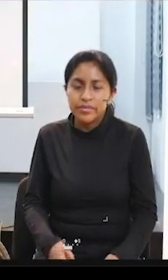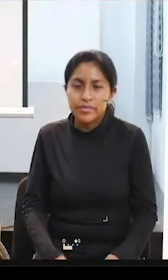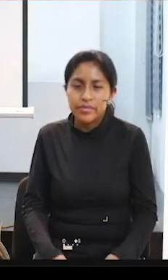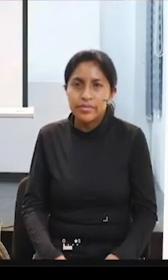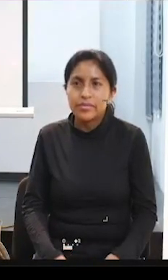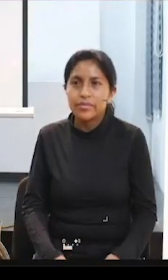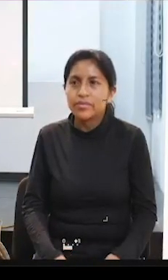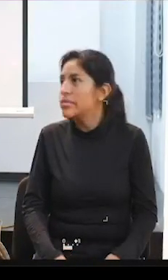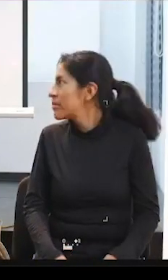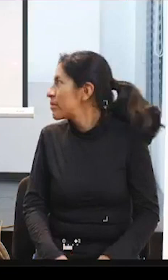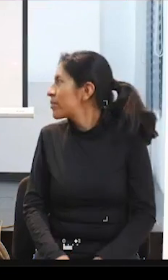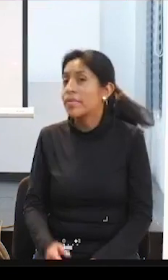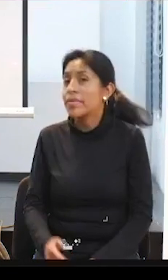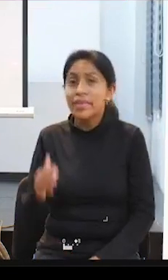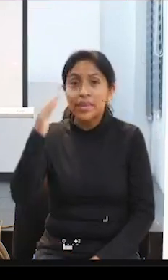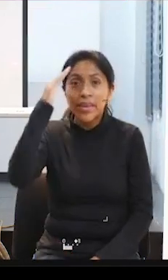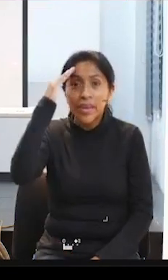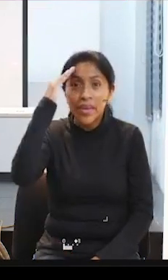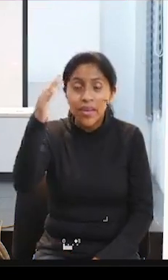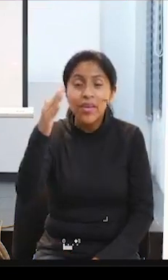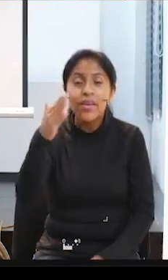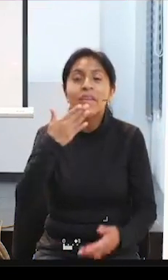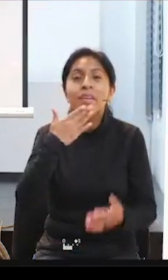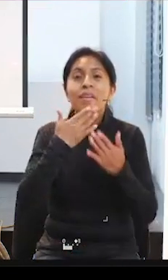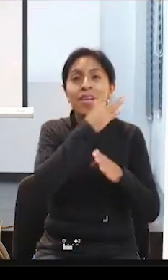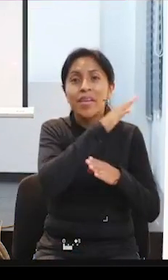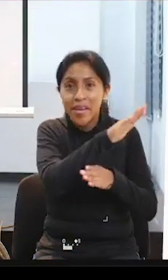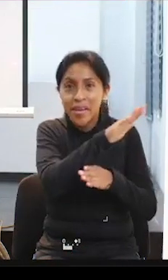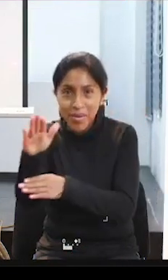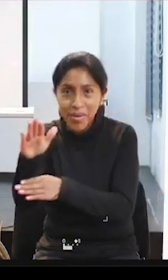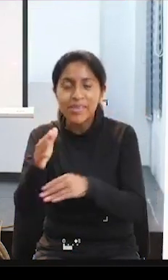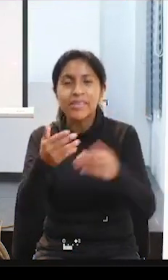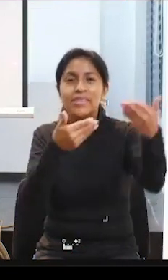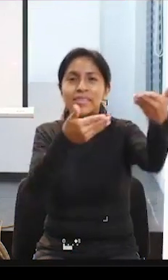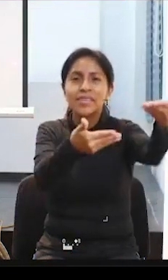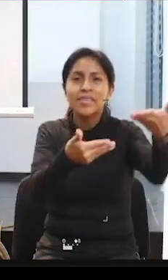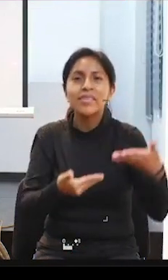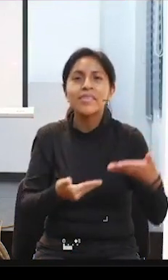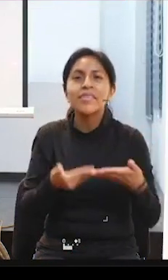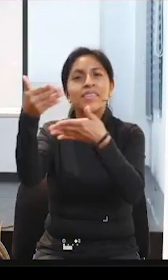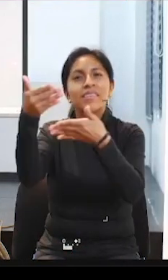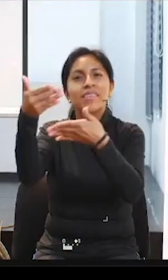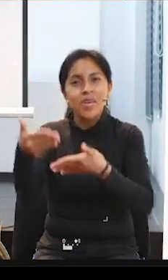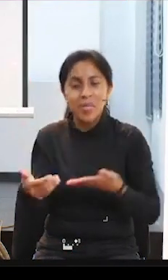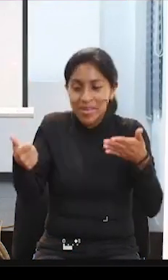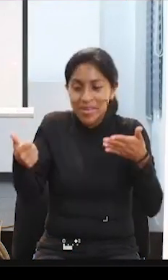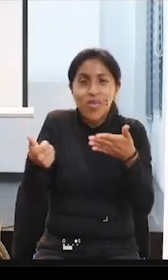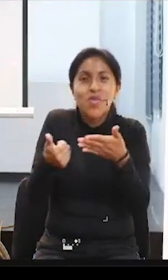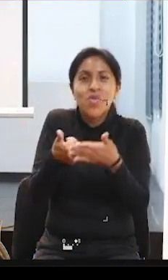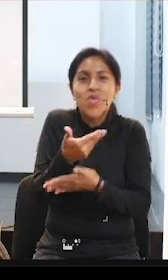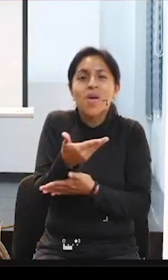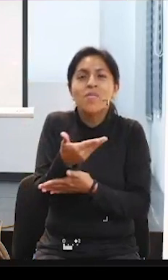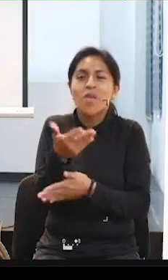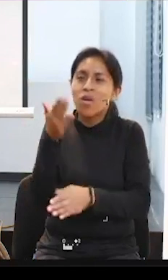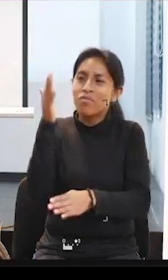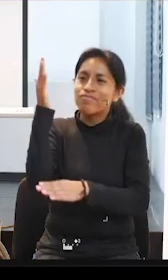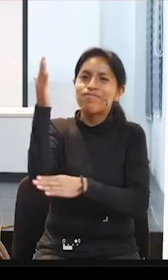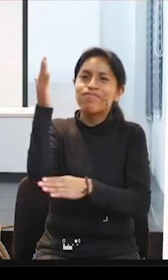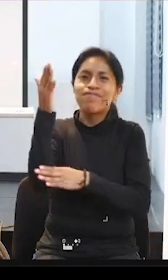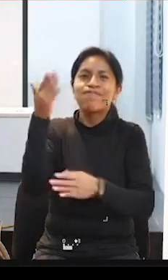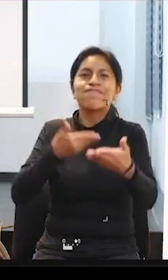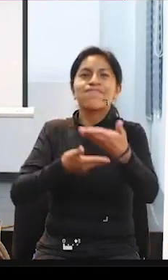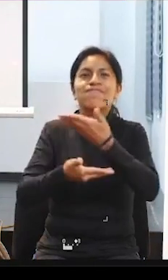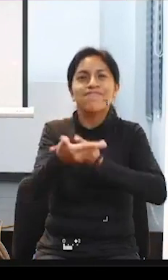Hola, ¿qué tal? Buenas tardes. Os damos la bienvenida a un nuevo conversatorio, esta vez en formato semipresencial,